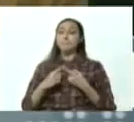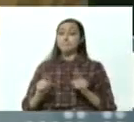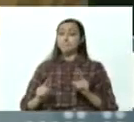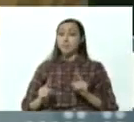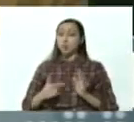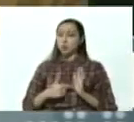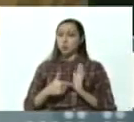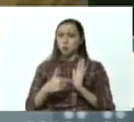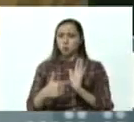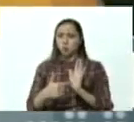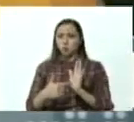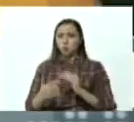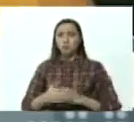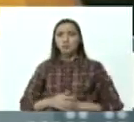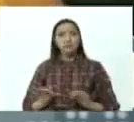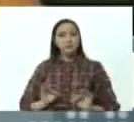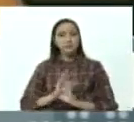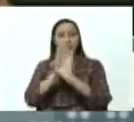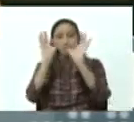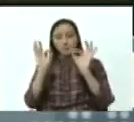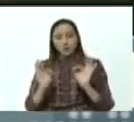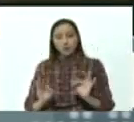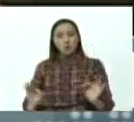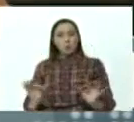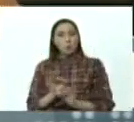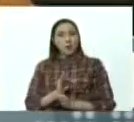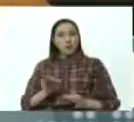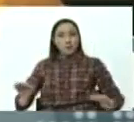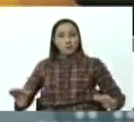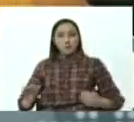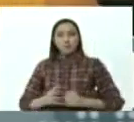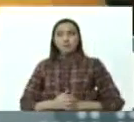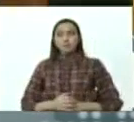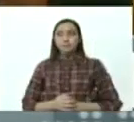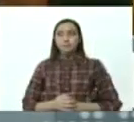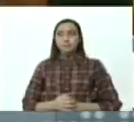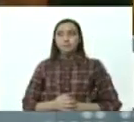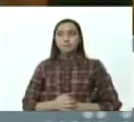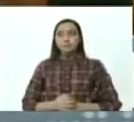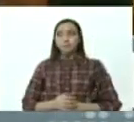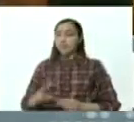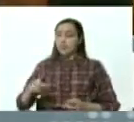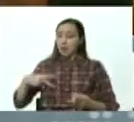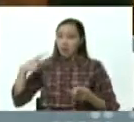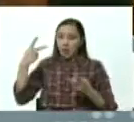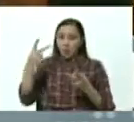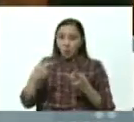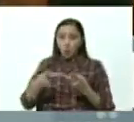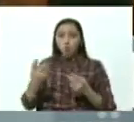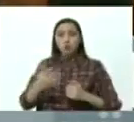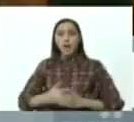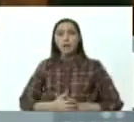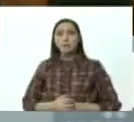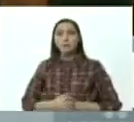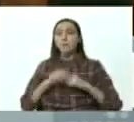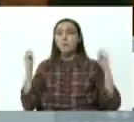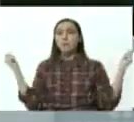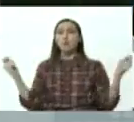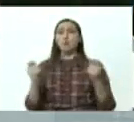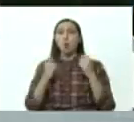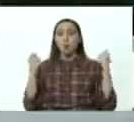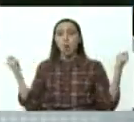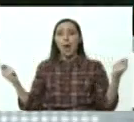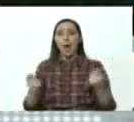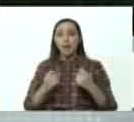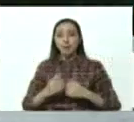garantiza de manera excepcional que la voluntad popular se vaya